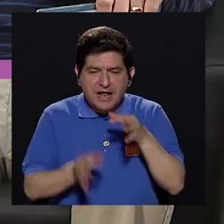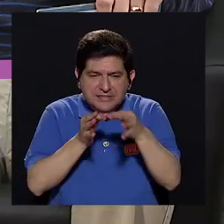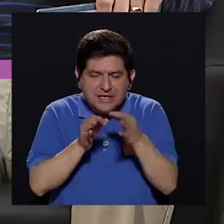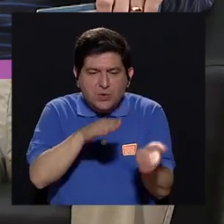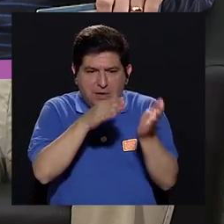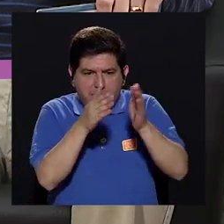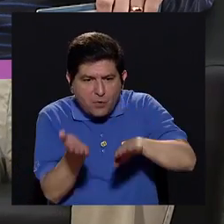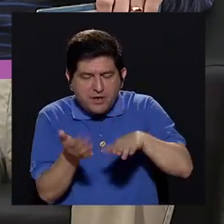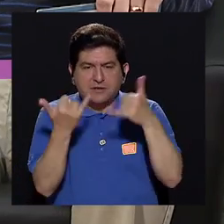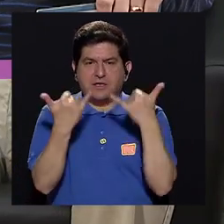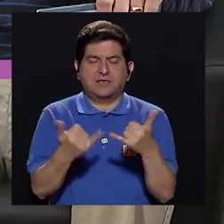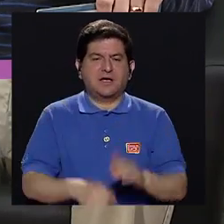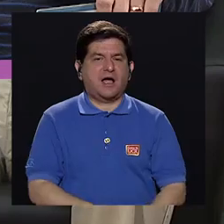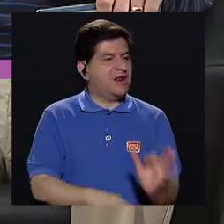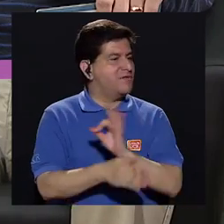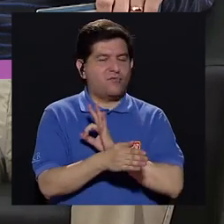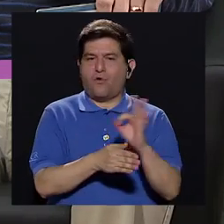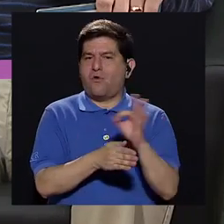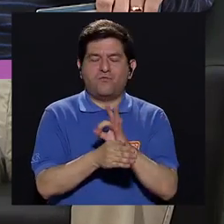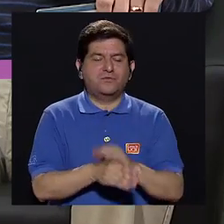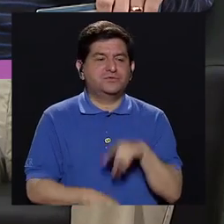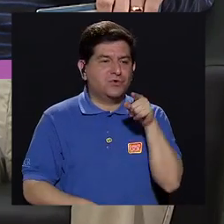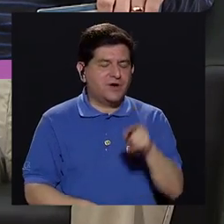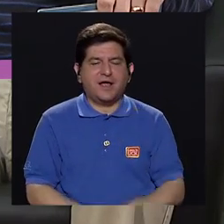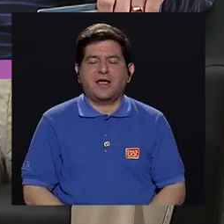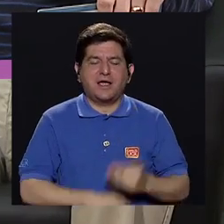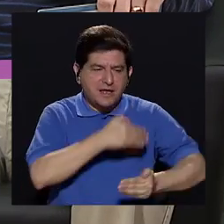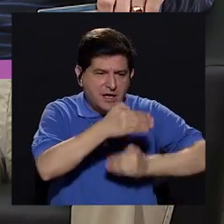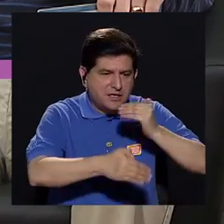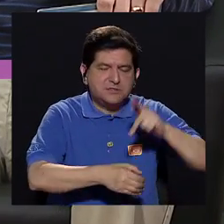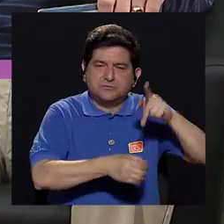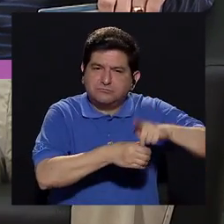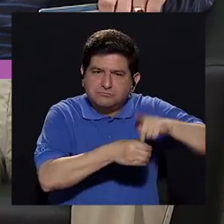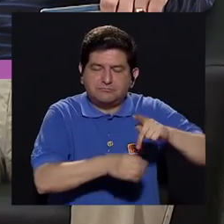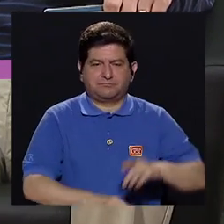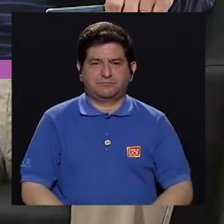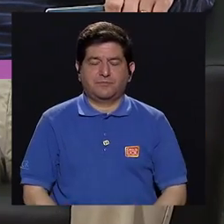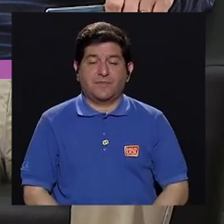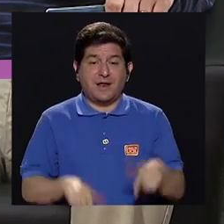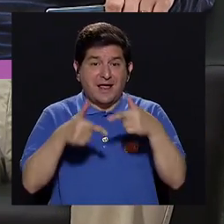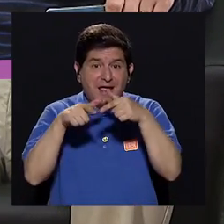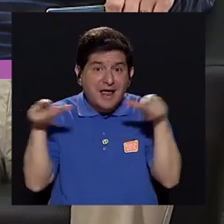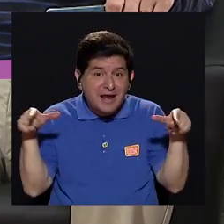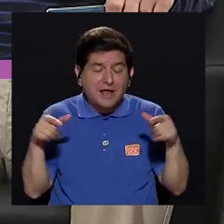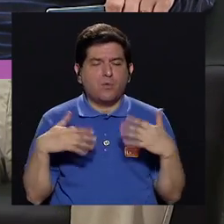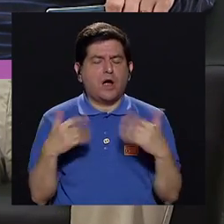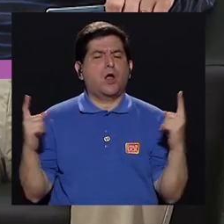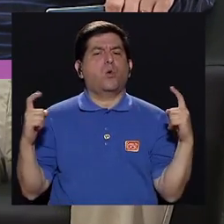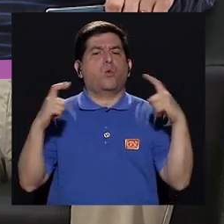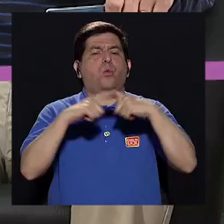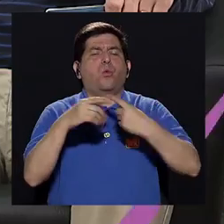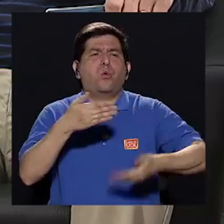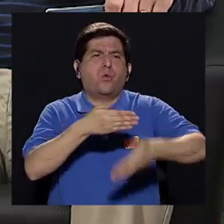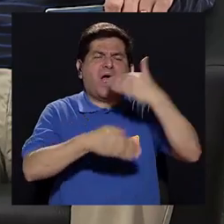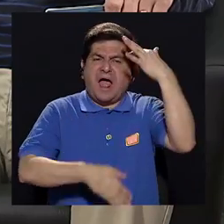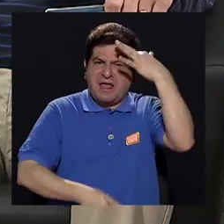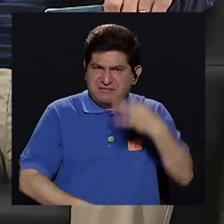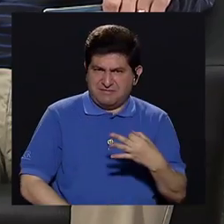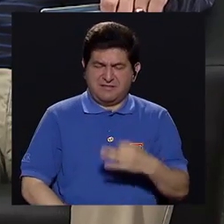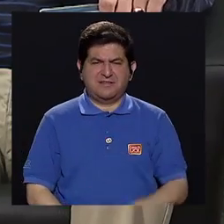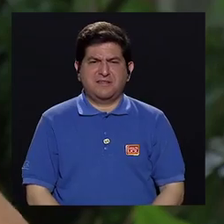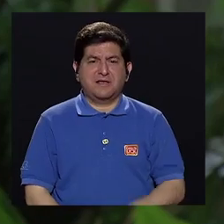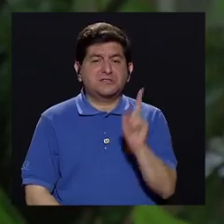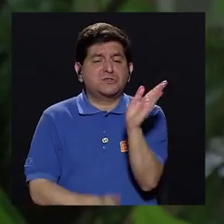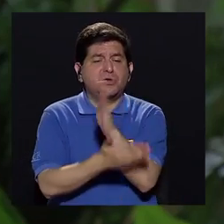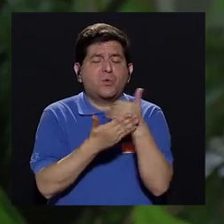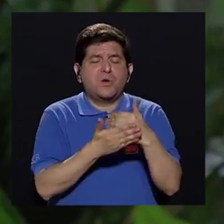morirse, dejan de hacer la función para las que estaban programadas. Además, el lenguaje es sumamente complicado. Antes se creía